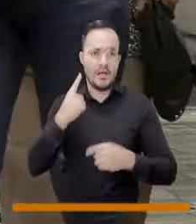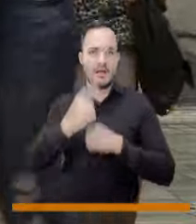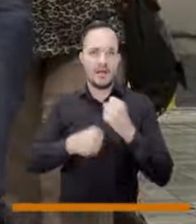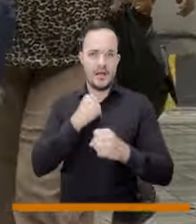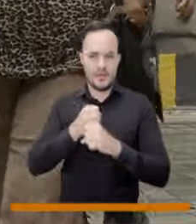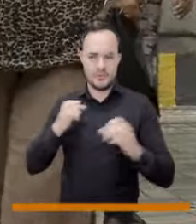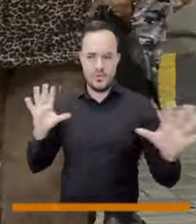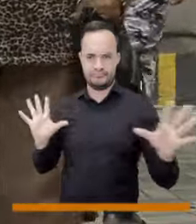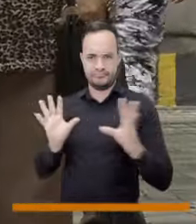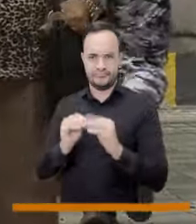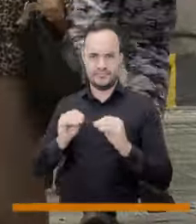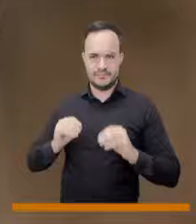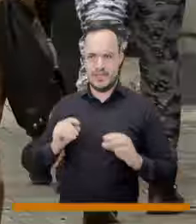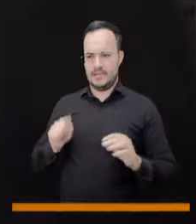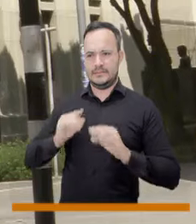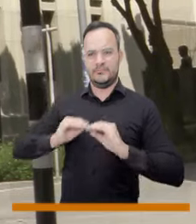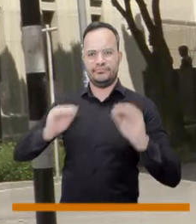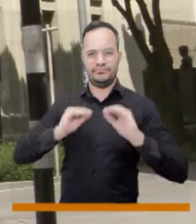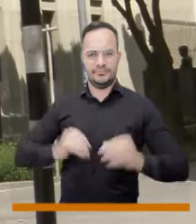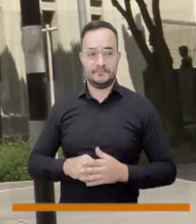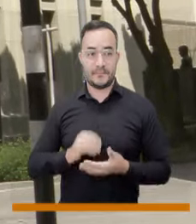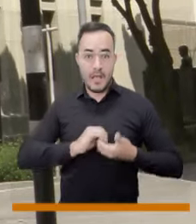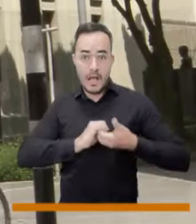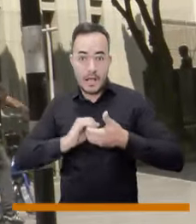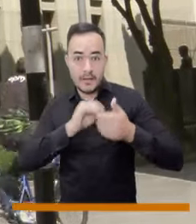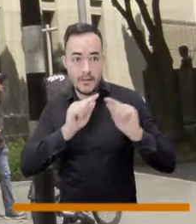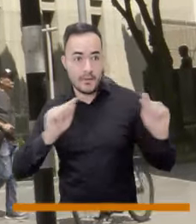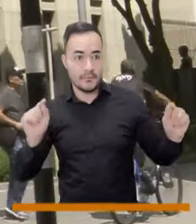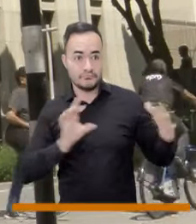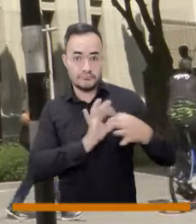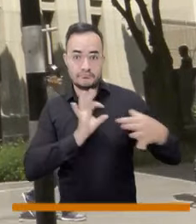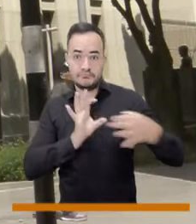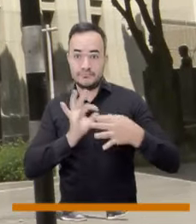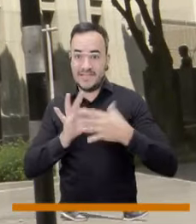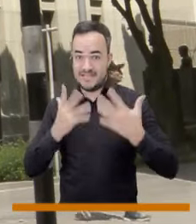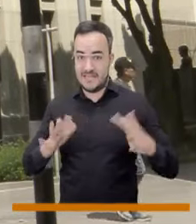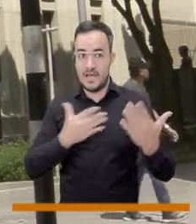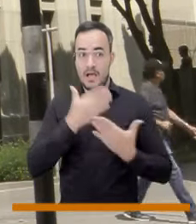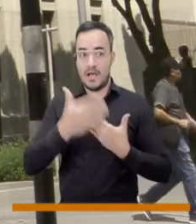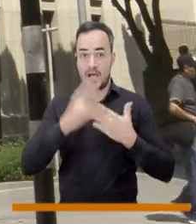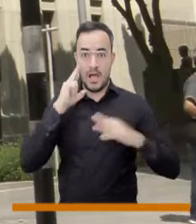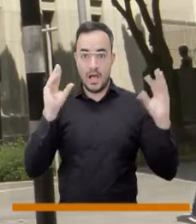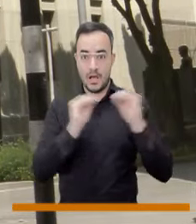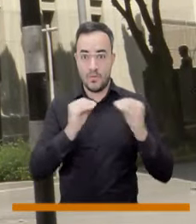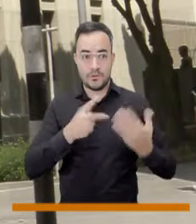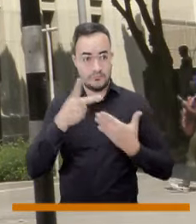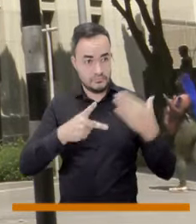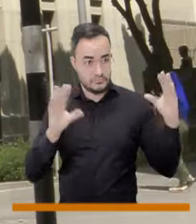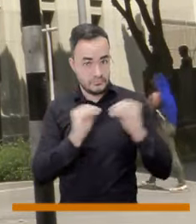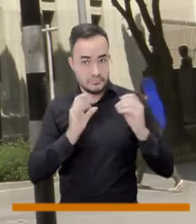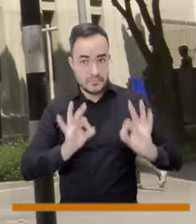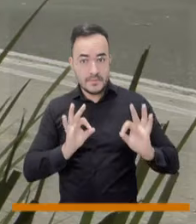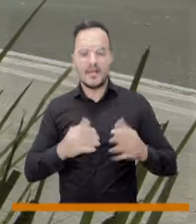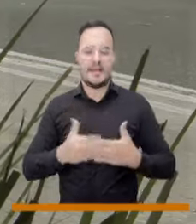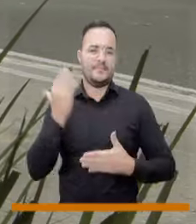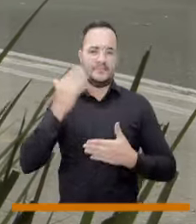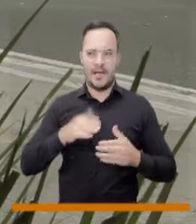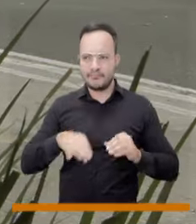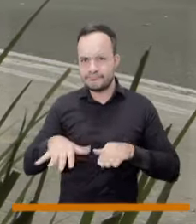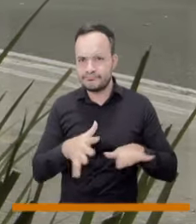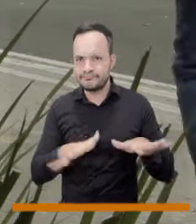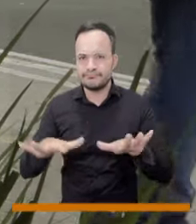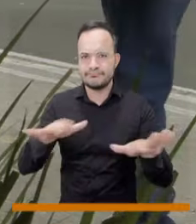el primer semestre del próximo año con los aliados que tenemos queremos arrastrarnos movernos